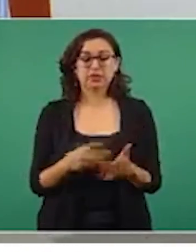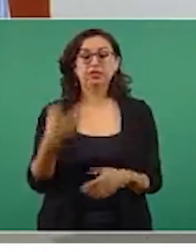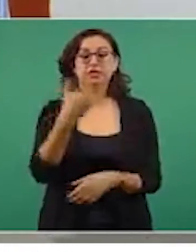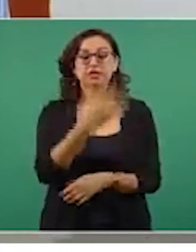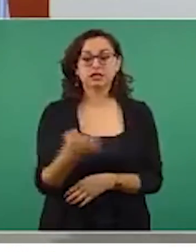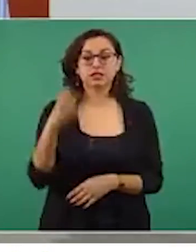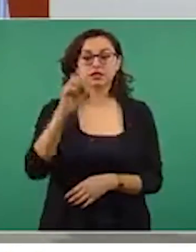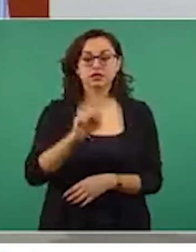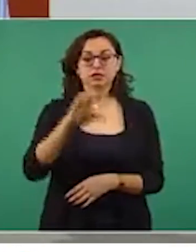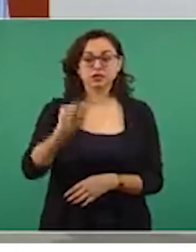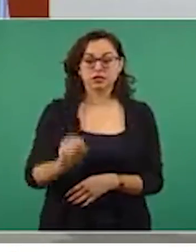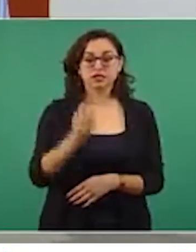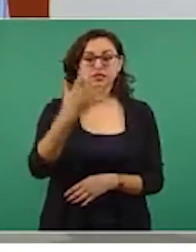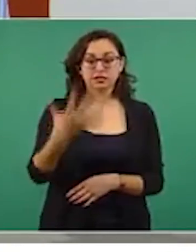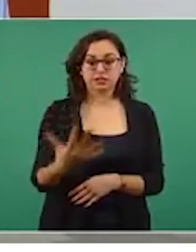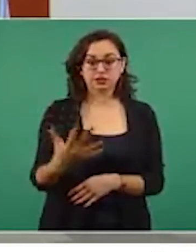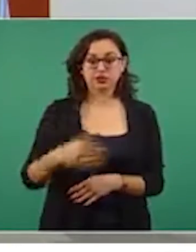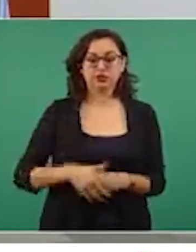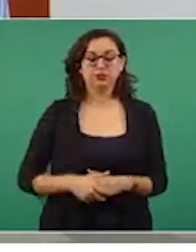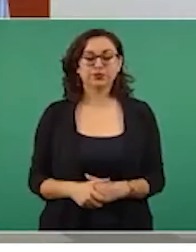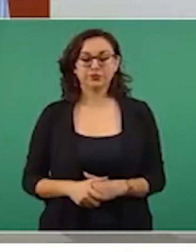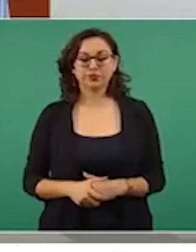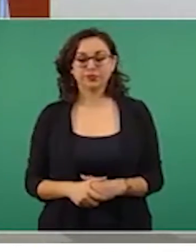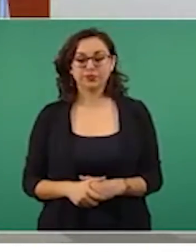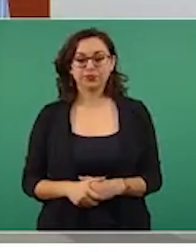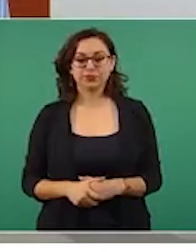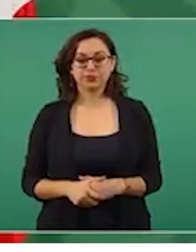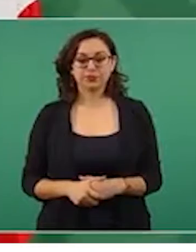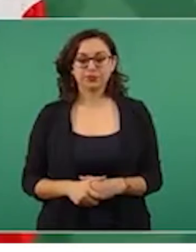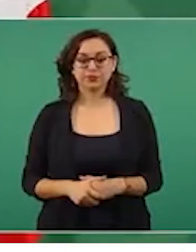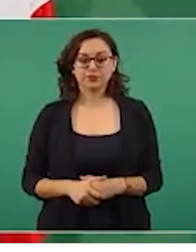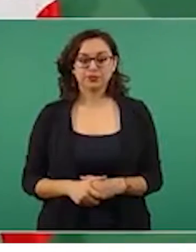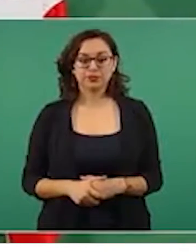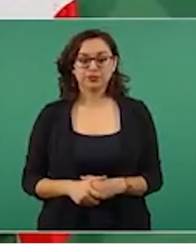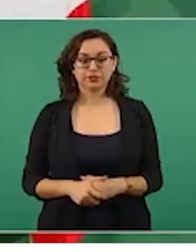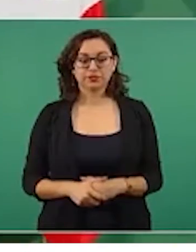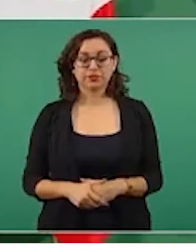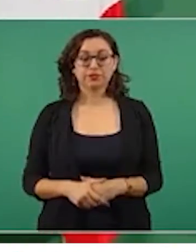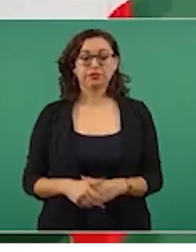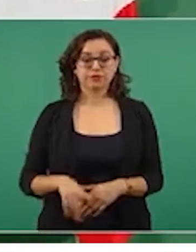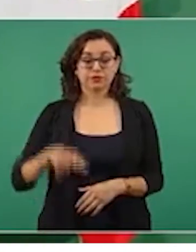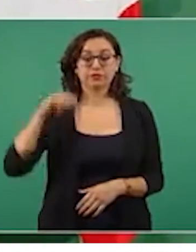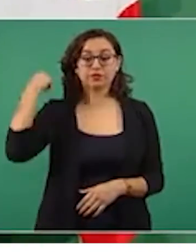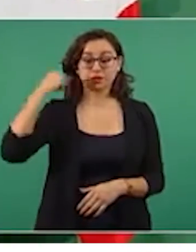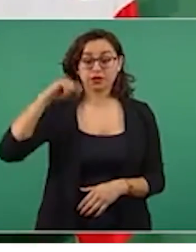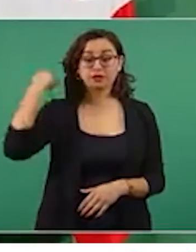quinientos sesenta y cinco. Este cincuenta y tres es de Tabasco,